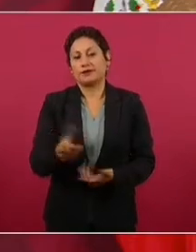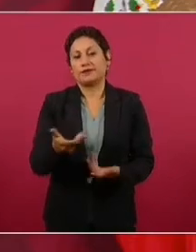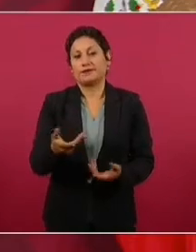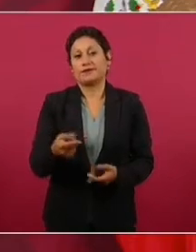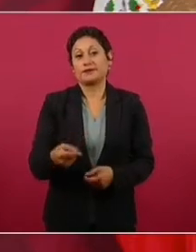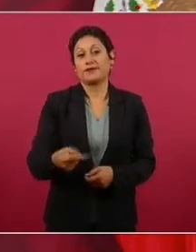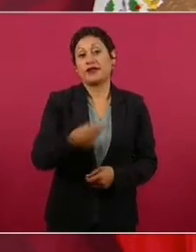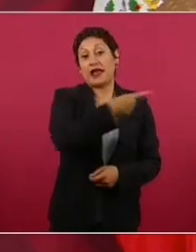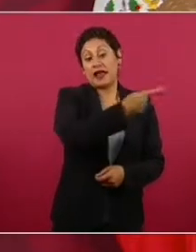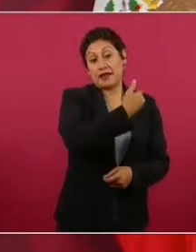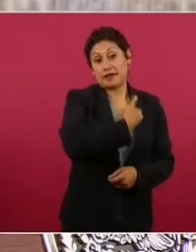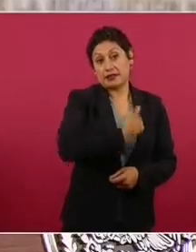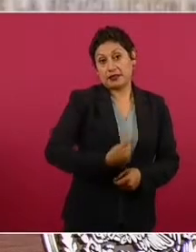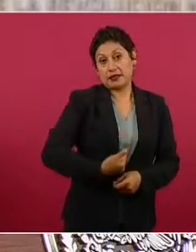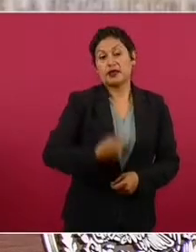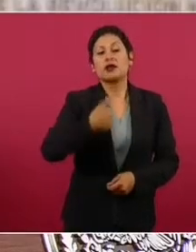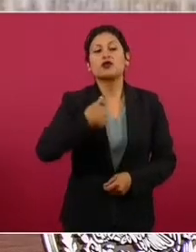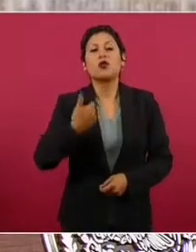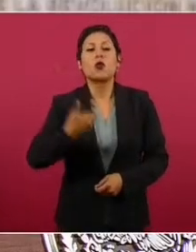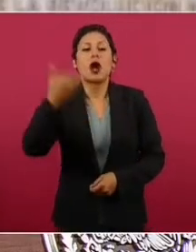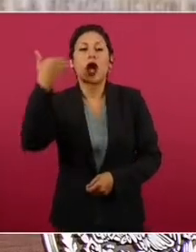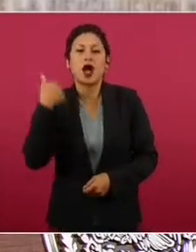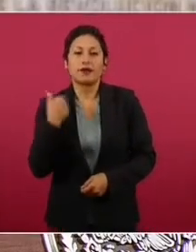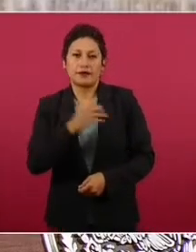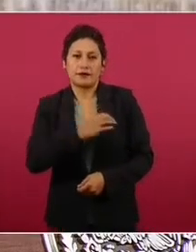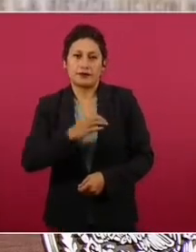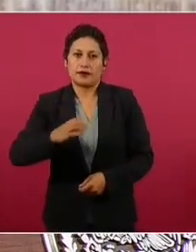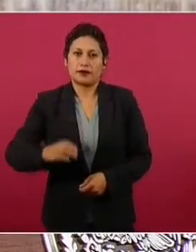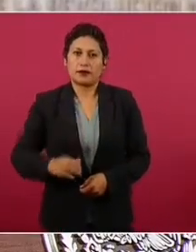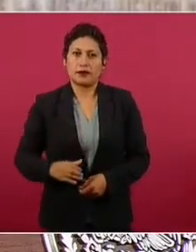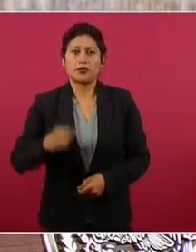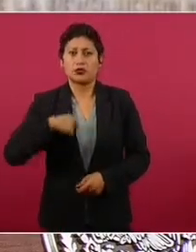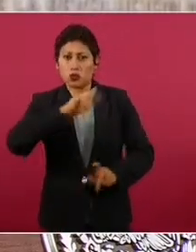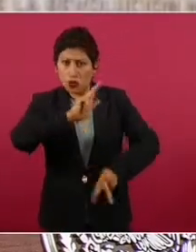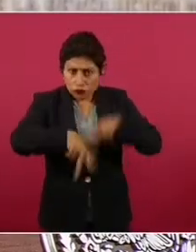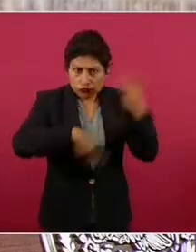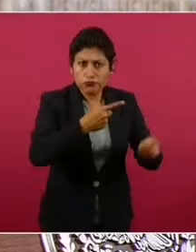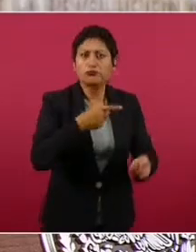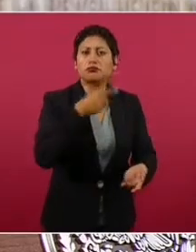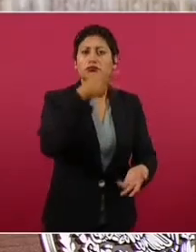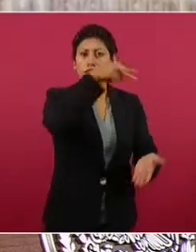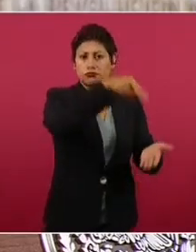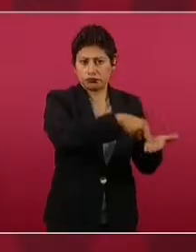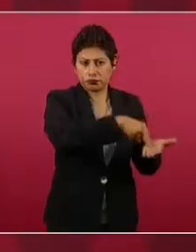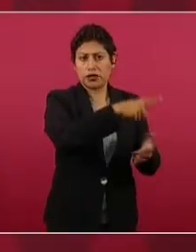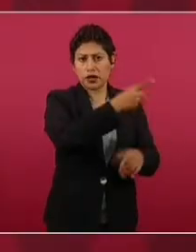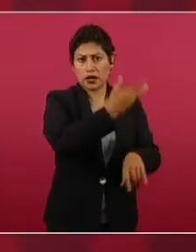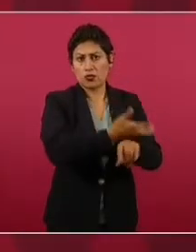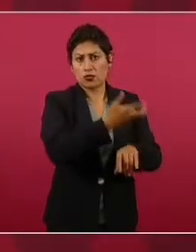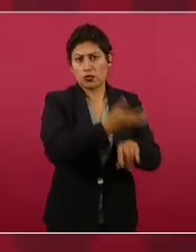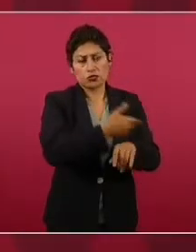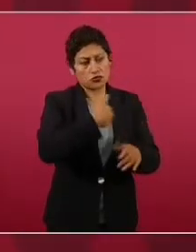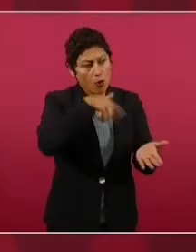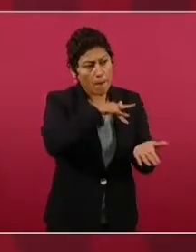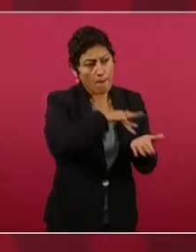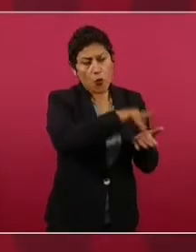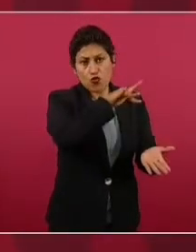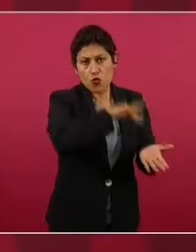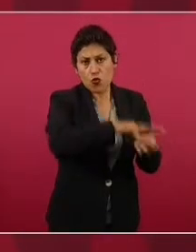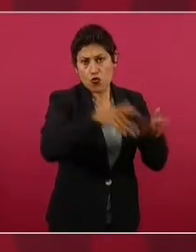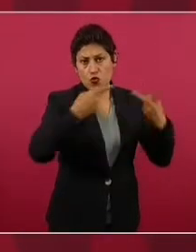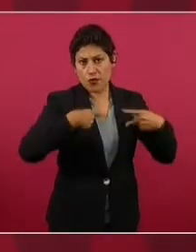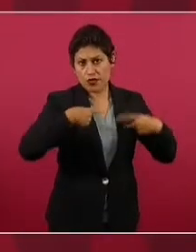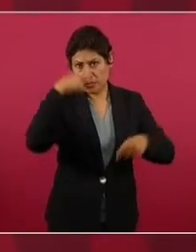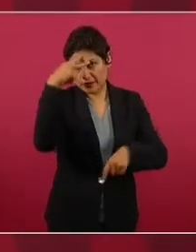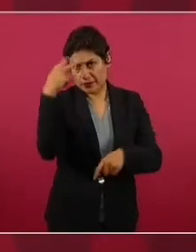Yo decidí ir a Estados Unidos a apoyar a los paisanos y estuve en varias